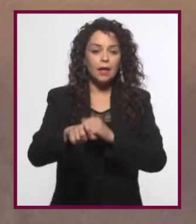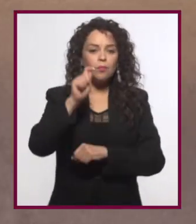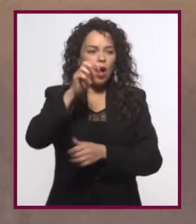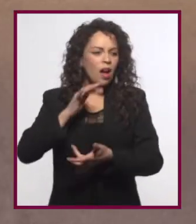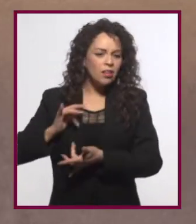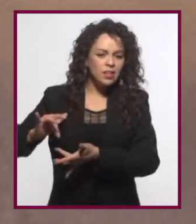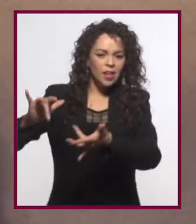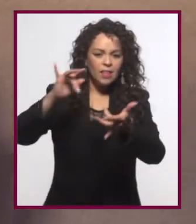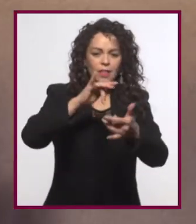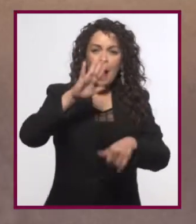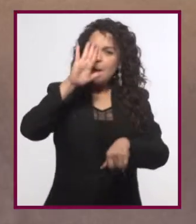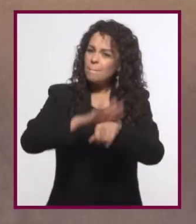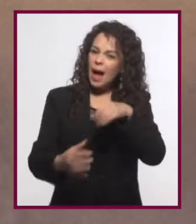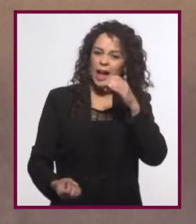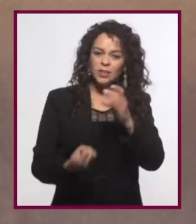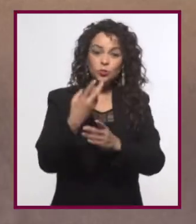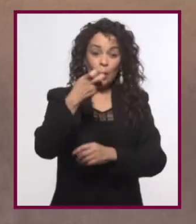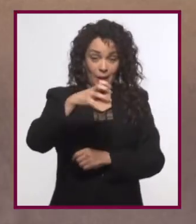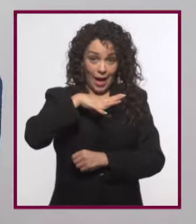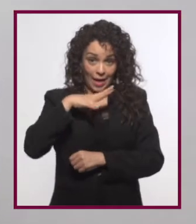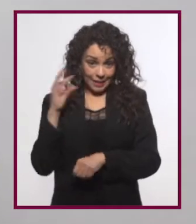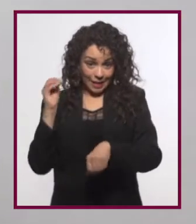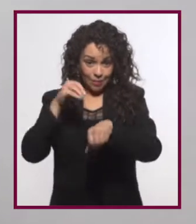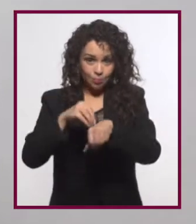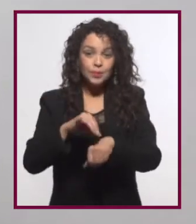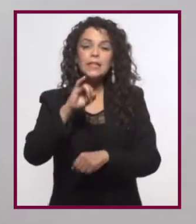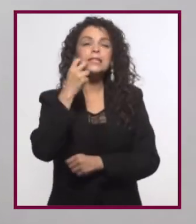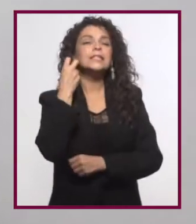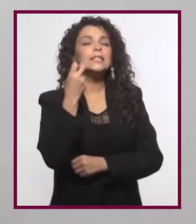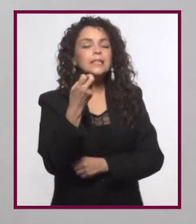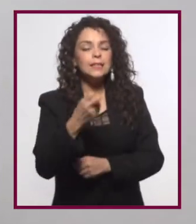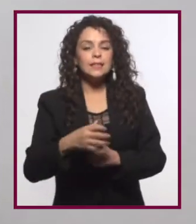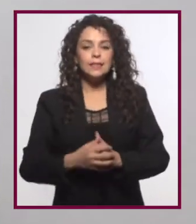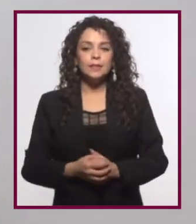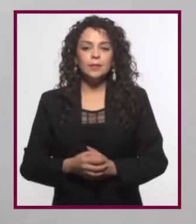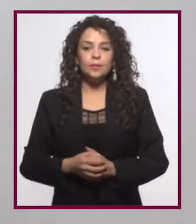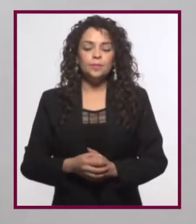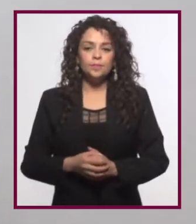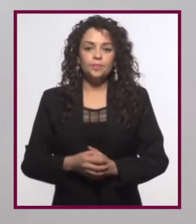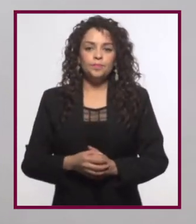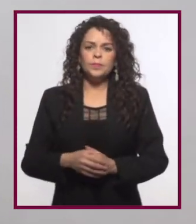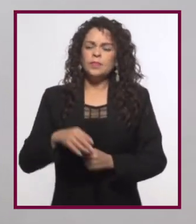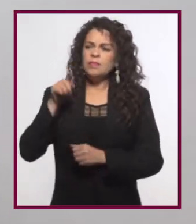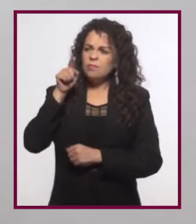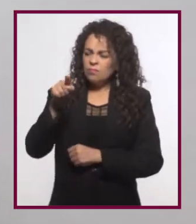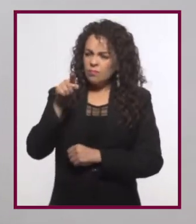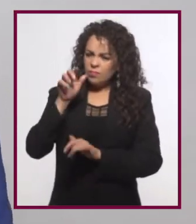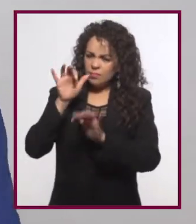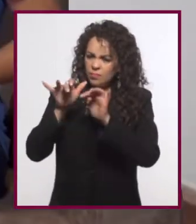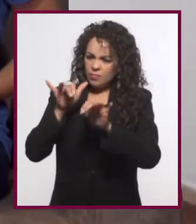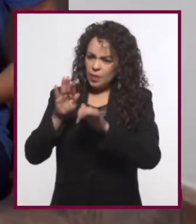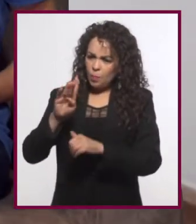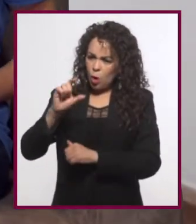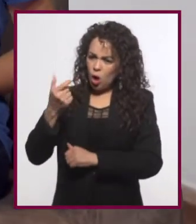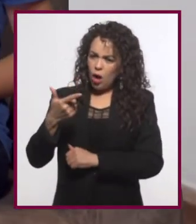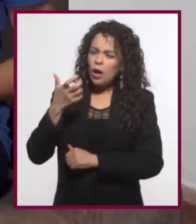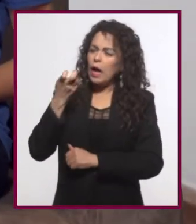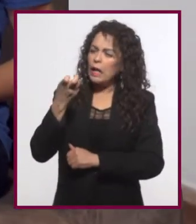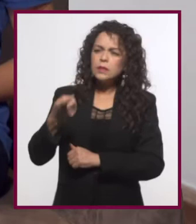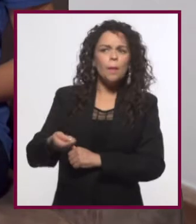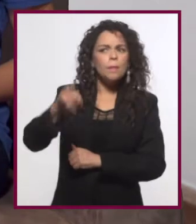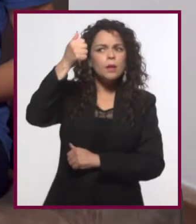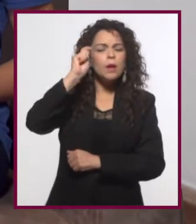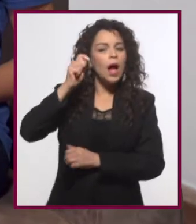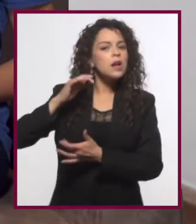sociales y lo más nuevo es lo primero que te aparece? Exactamente. De hecho, puede que los blogs hayan sido las primeras redes sociales.